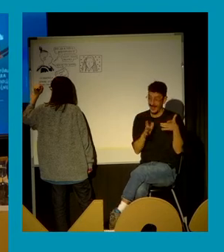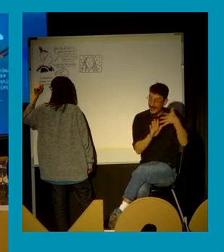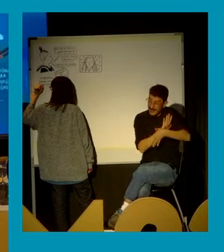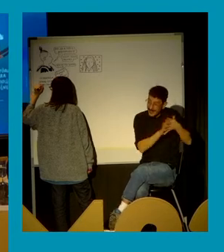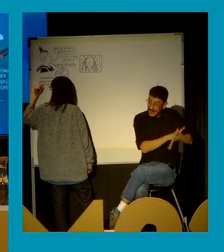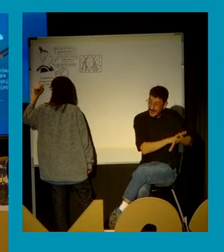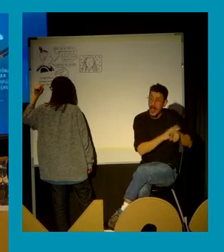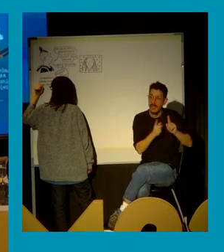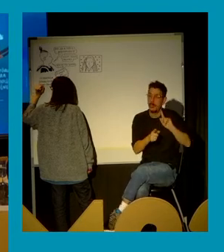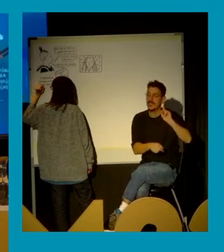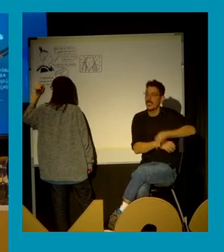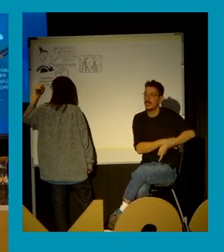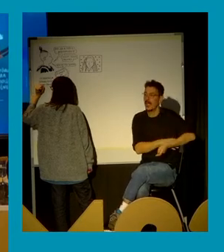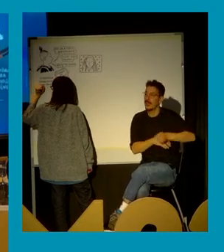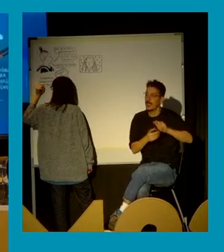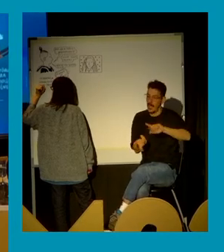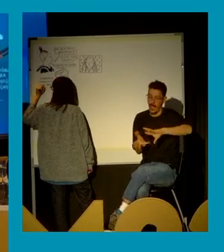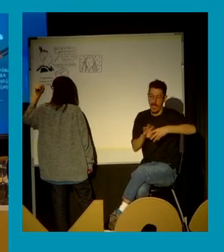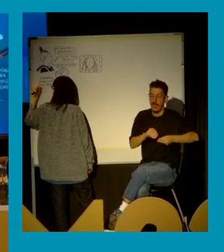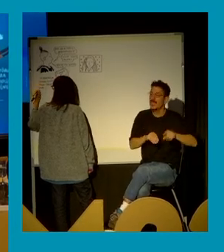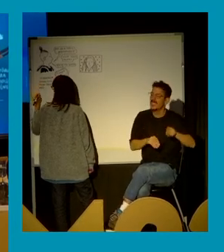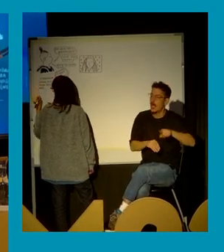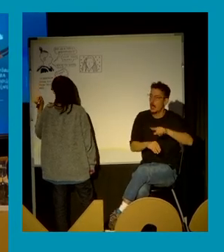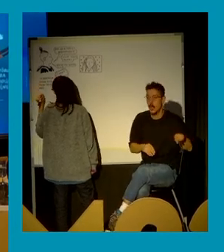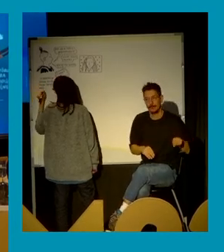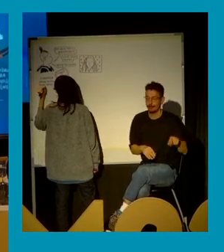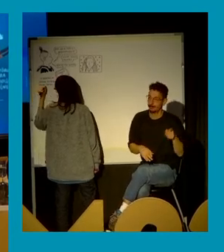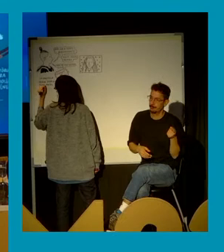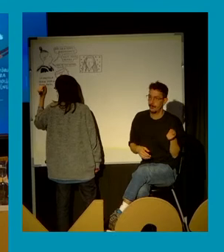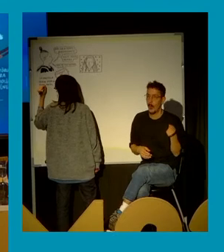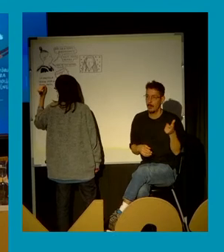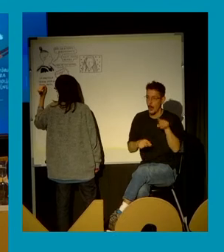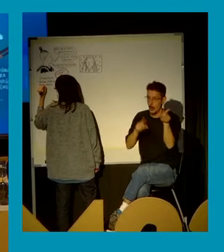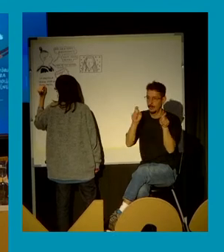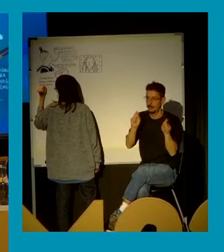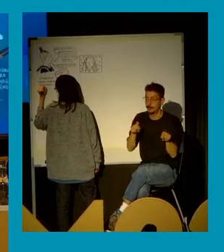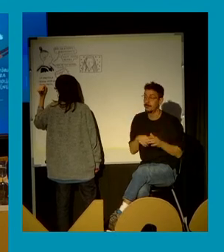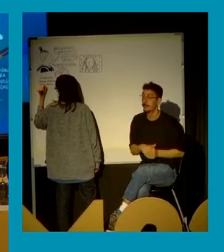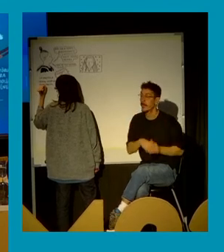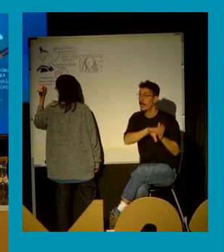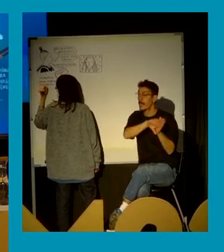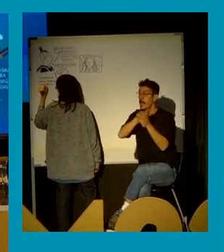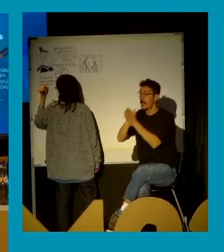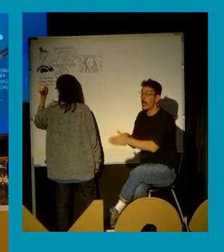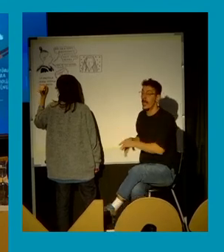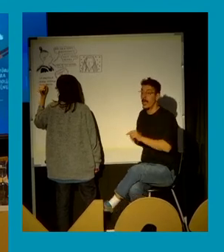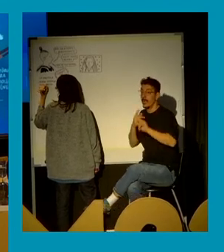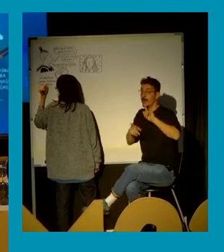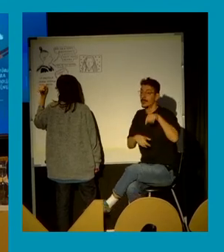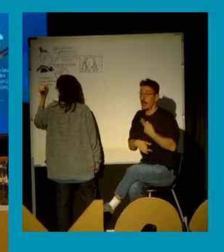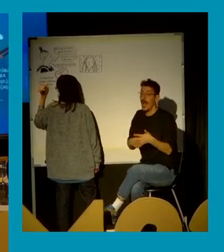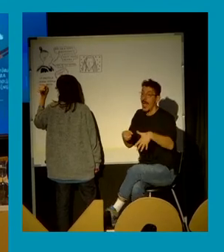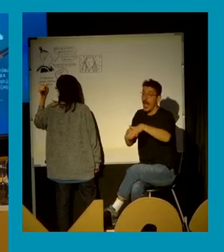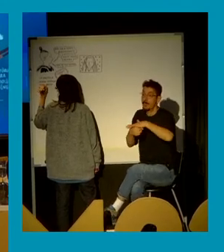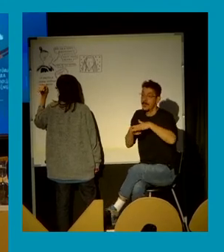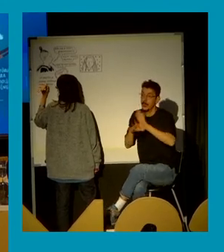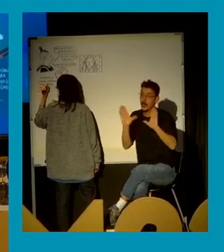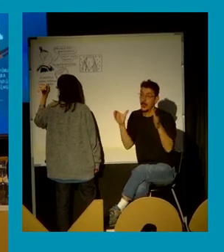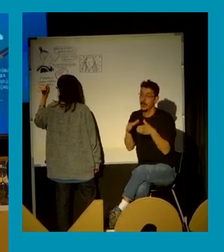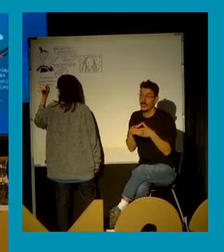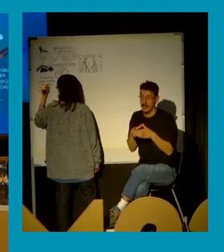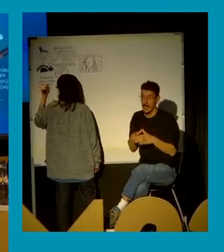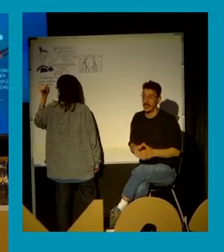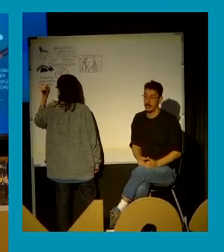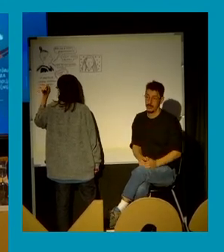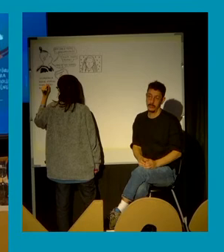Por otro lado, dentro de estos ámbitos está el ámbito comunitario, llamado así, digamos, por la legislación